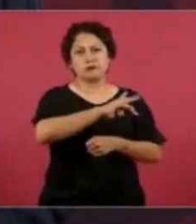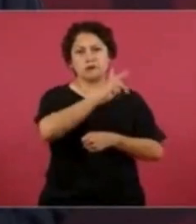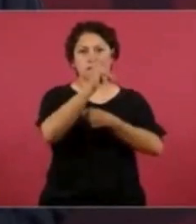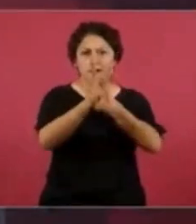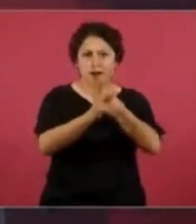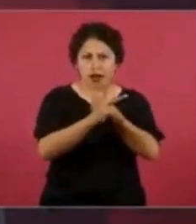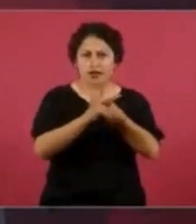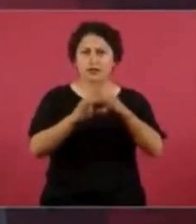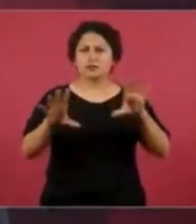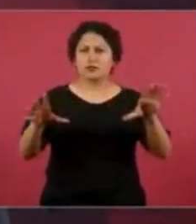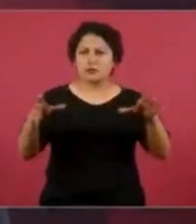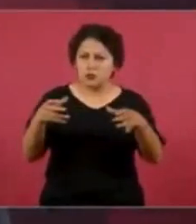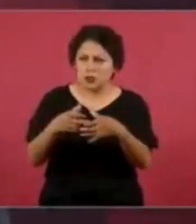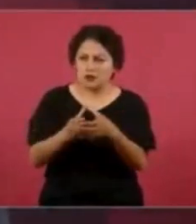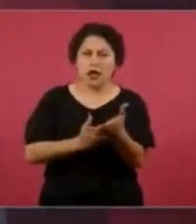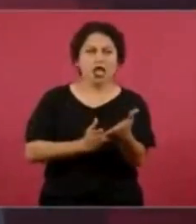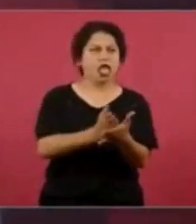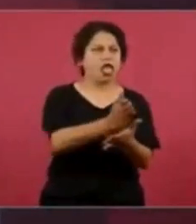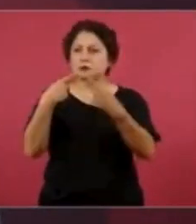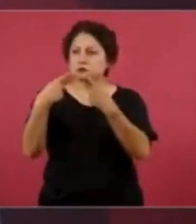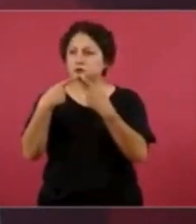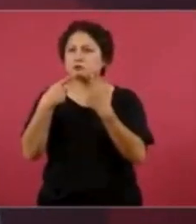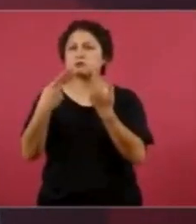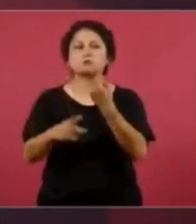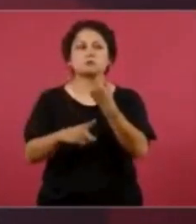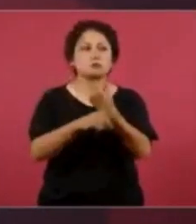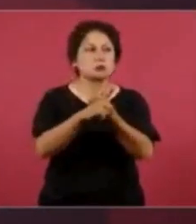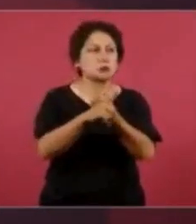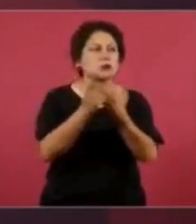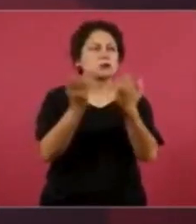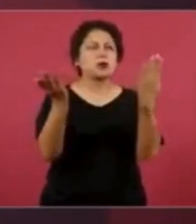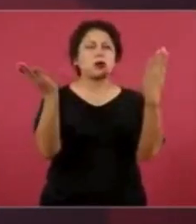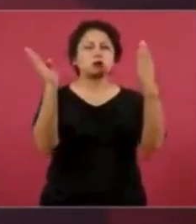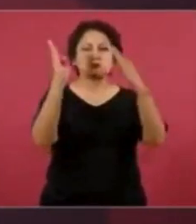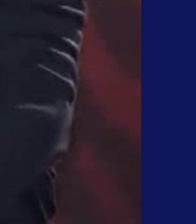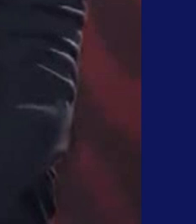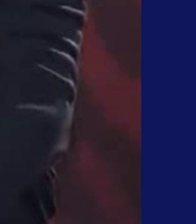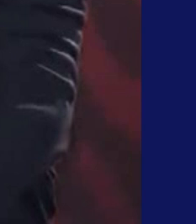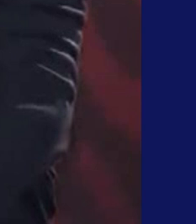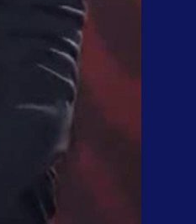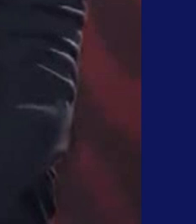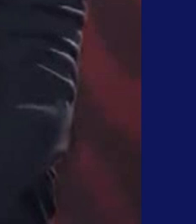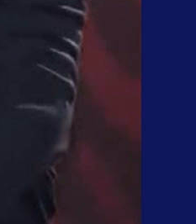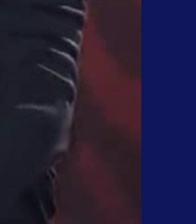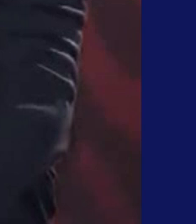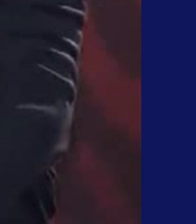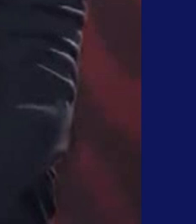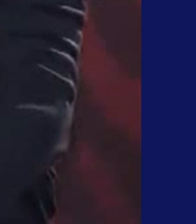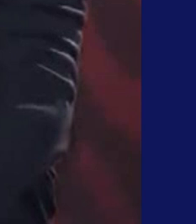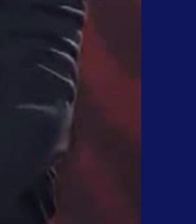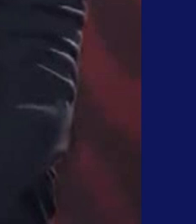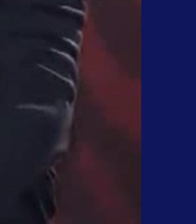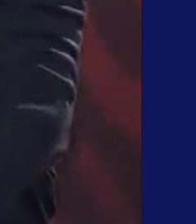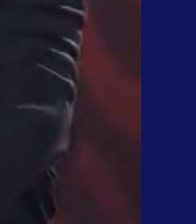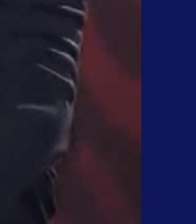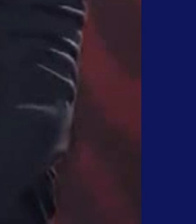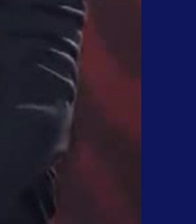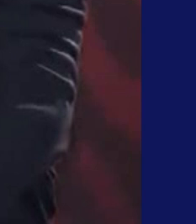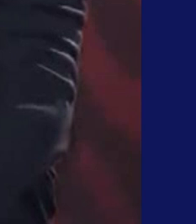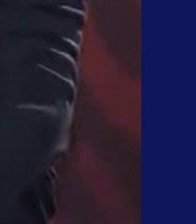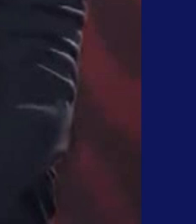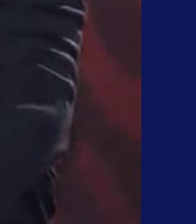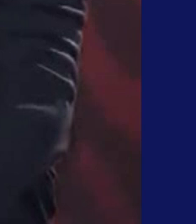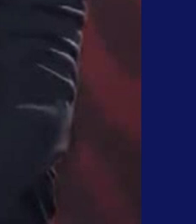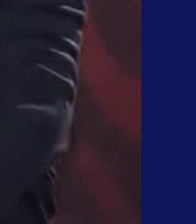siempre con la mirada puesta en mantener la soberanía y la estabilidad del país. Y esto es todo por ahora en nuestro resumen de